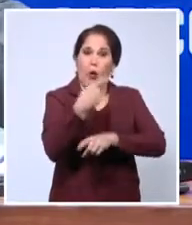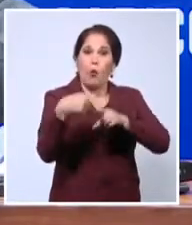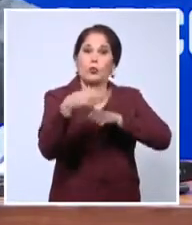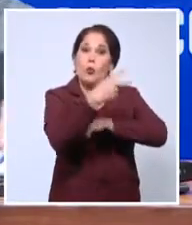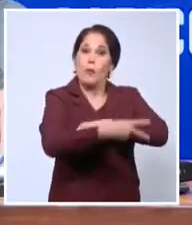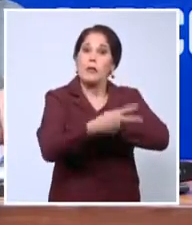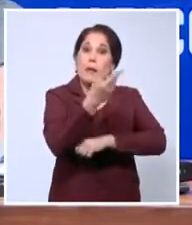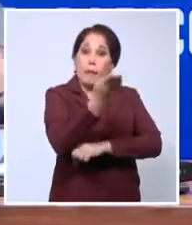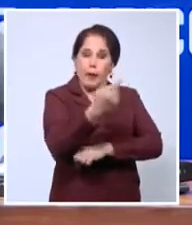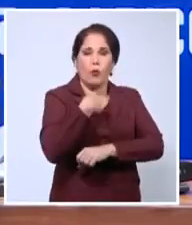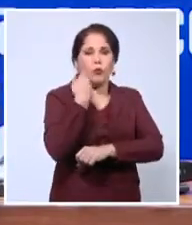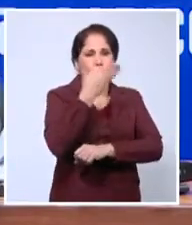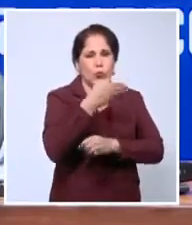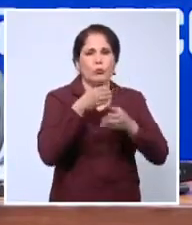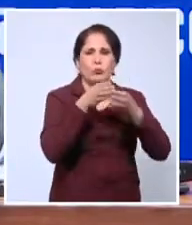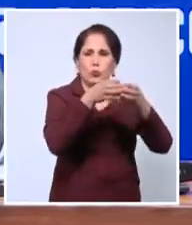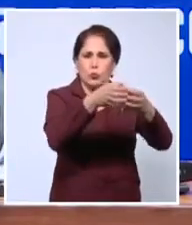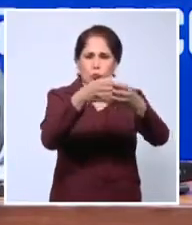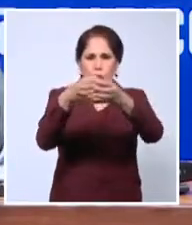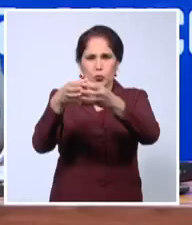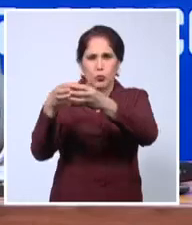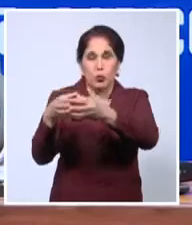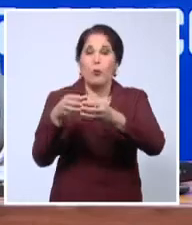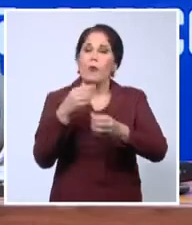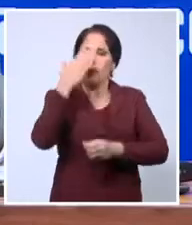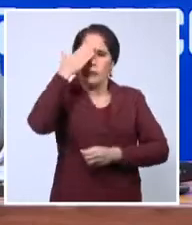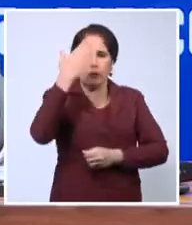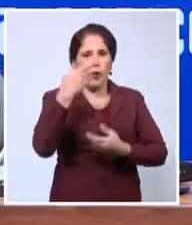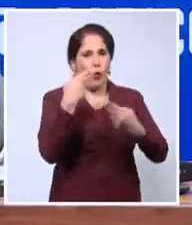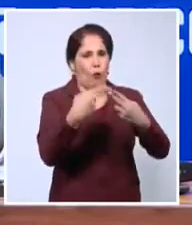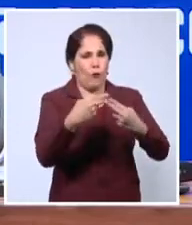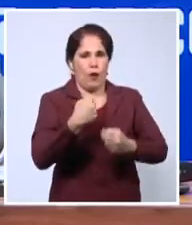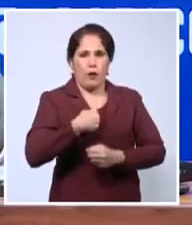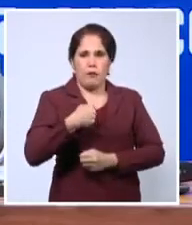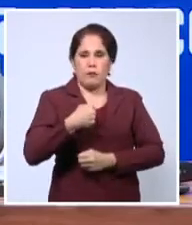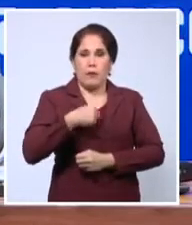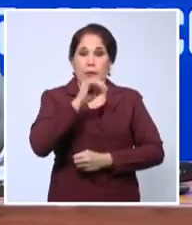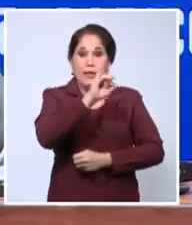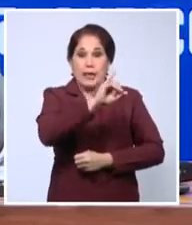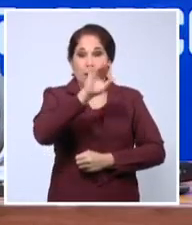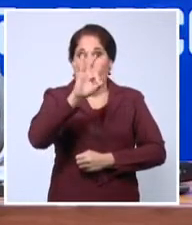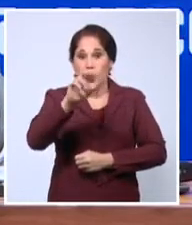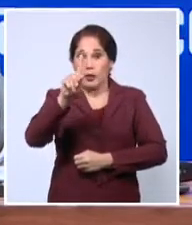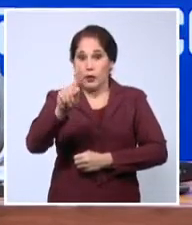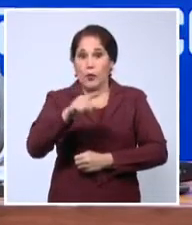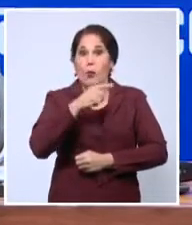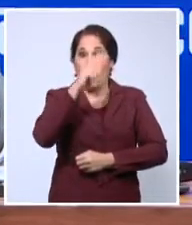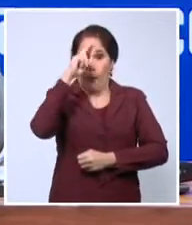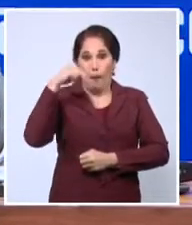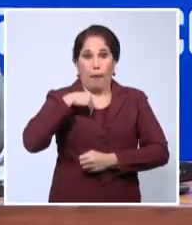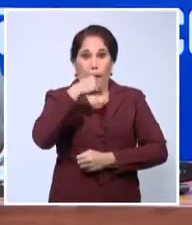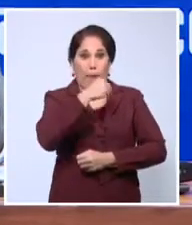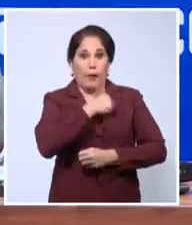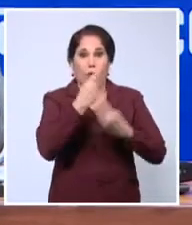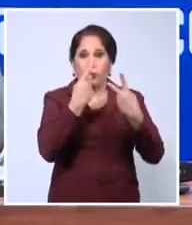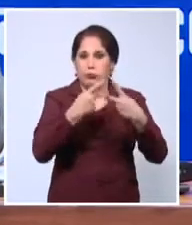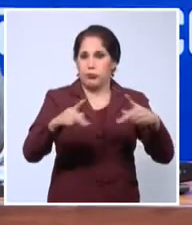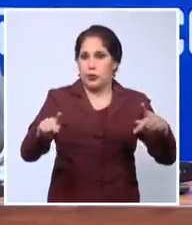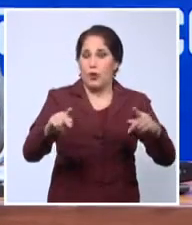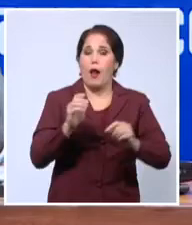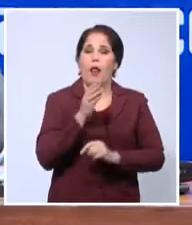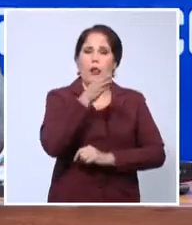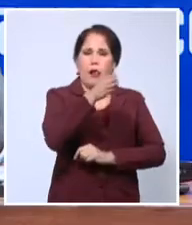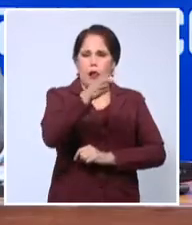hemos recibido. Agradezco la confianza depositada en los 681 profesionales cubanos de la salud